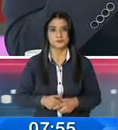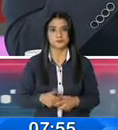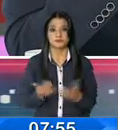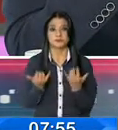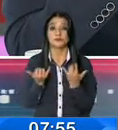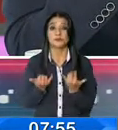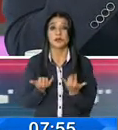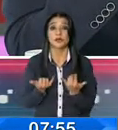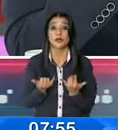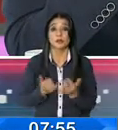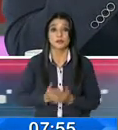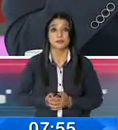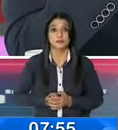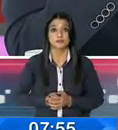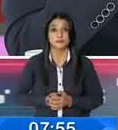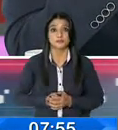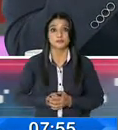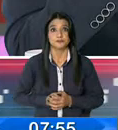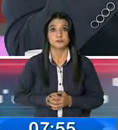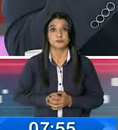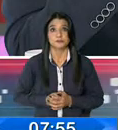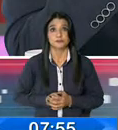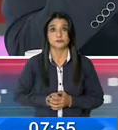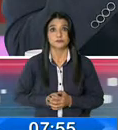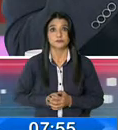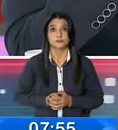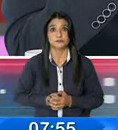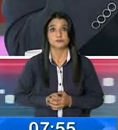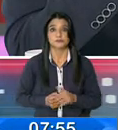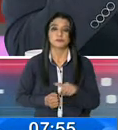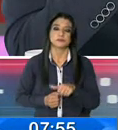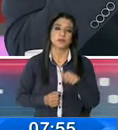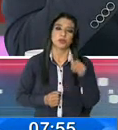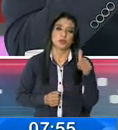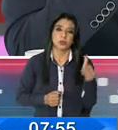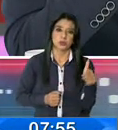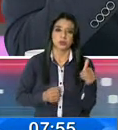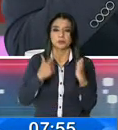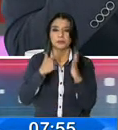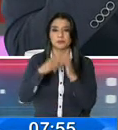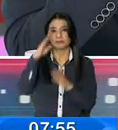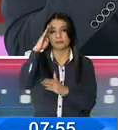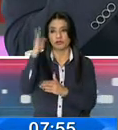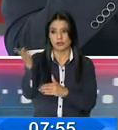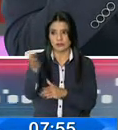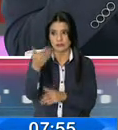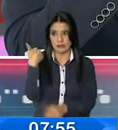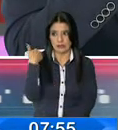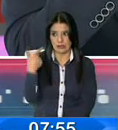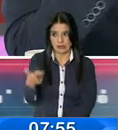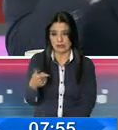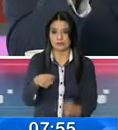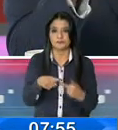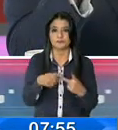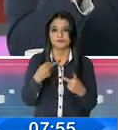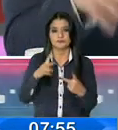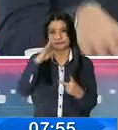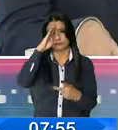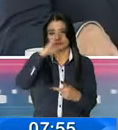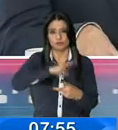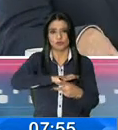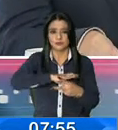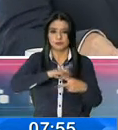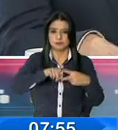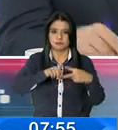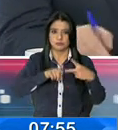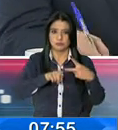obviamente vamos a tener que utilizar las otras instancias que son la Policía Nacional y la Policía Metropolitana para que o